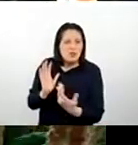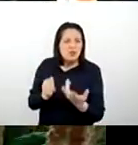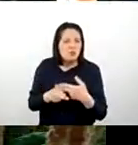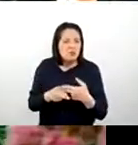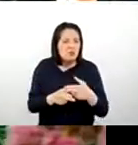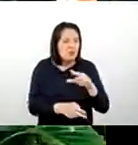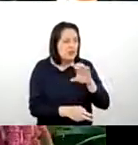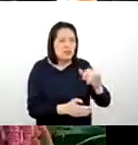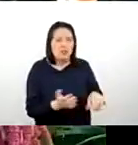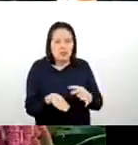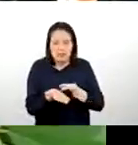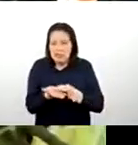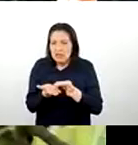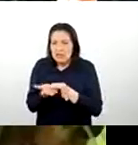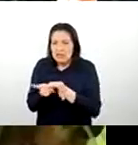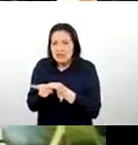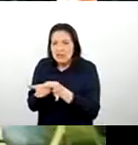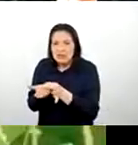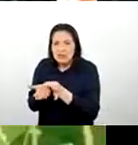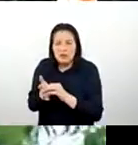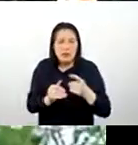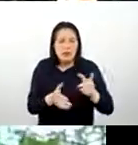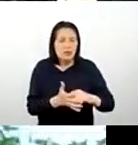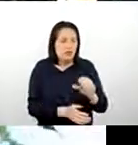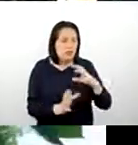la quinoa, la palta,